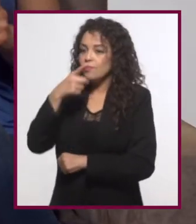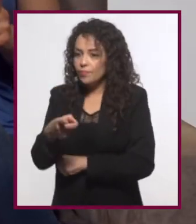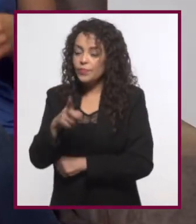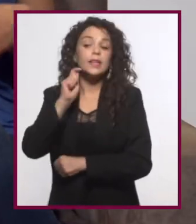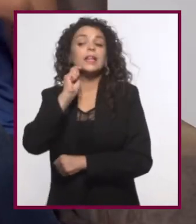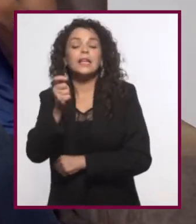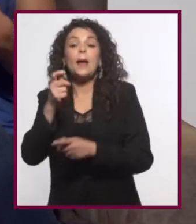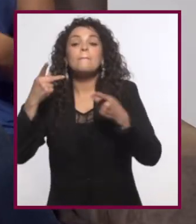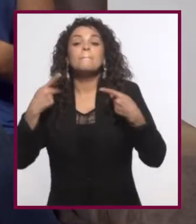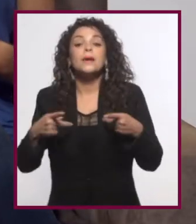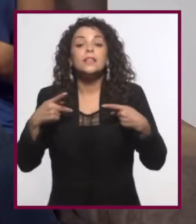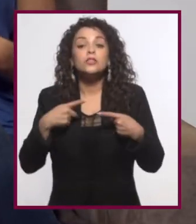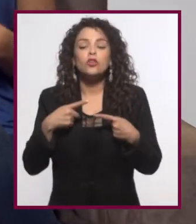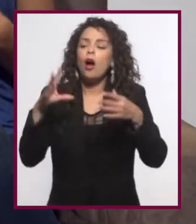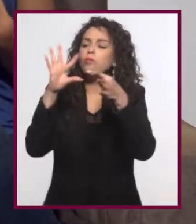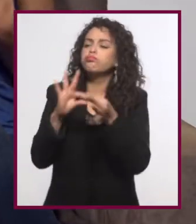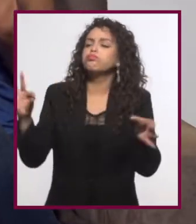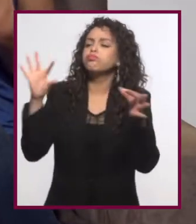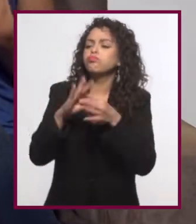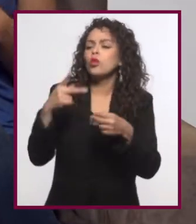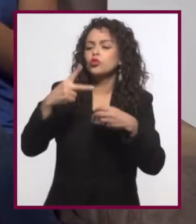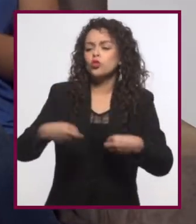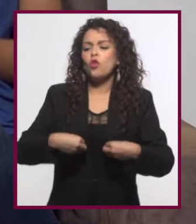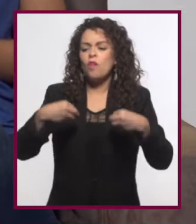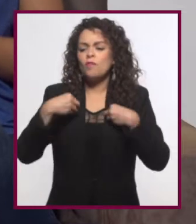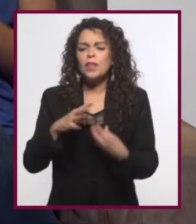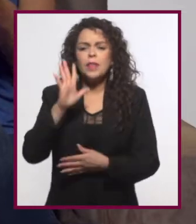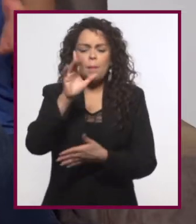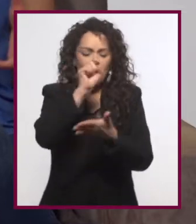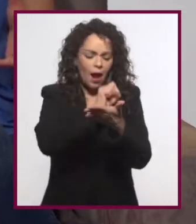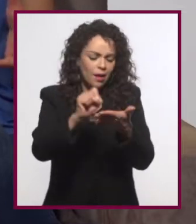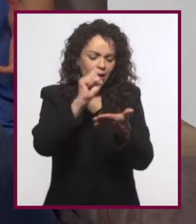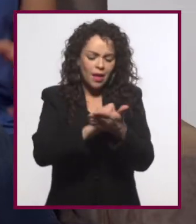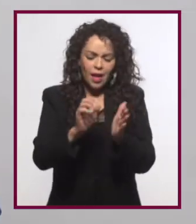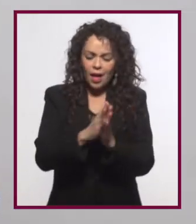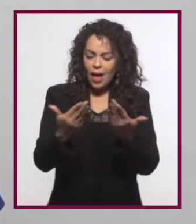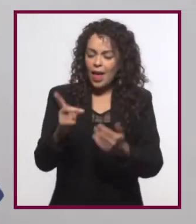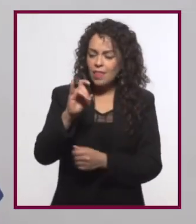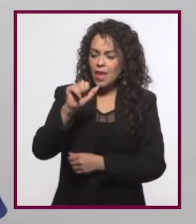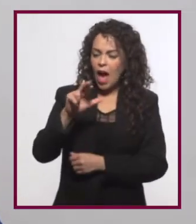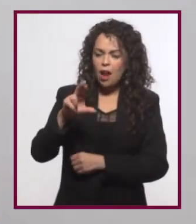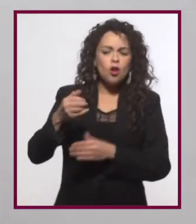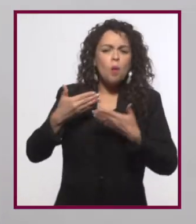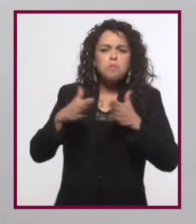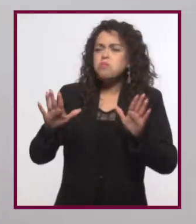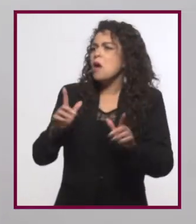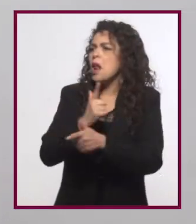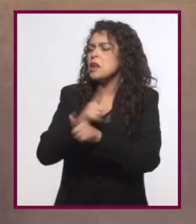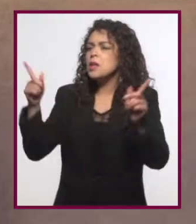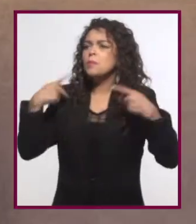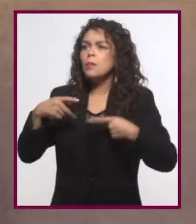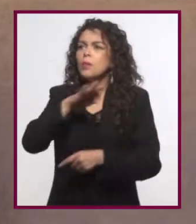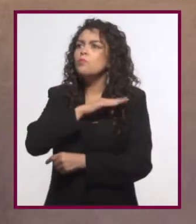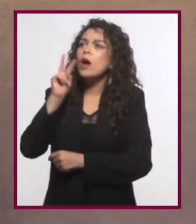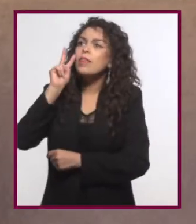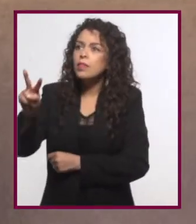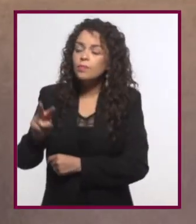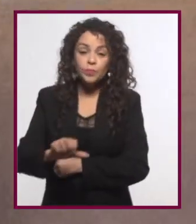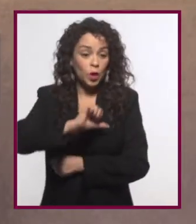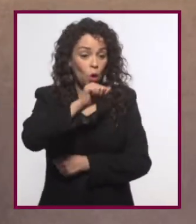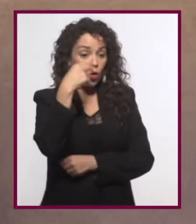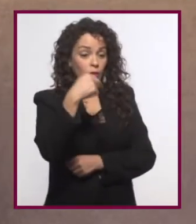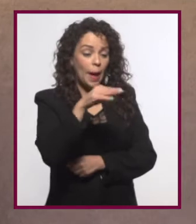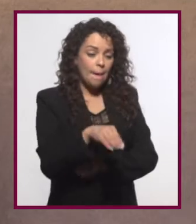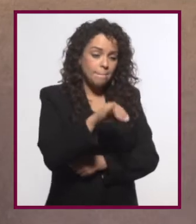comentamos, son en los que las personas cuentan su vida a manera de diario abierto para quien lo quiera leer. Hay también los llamados